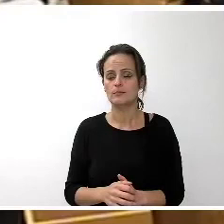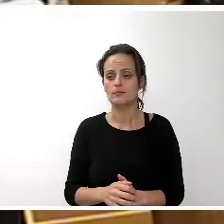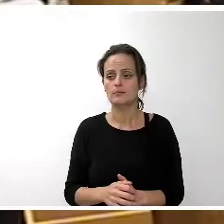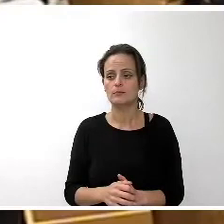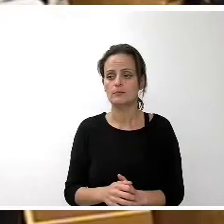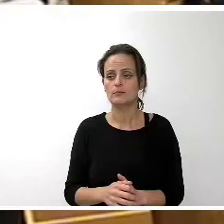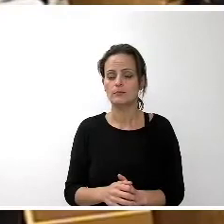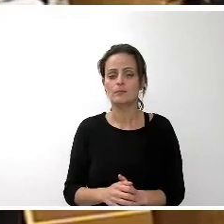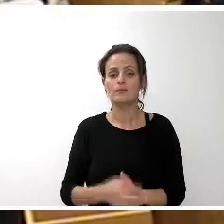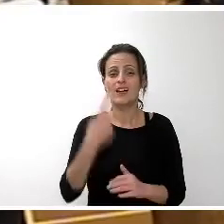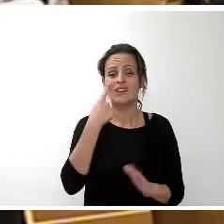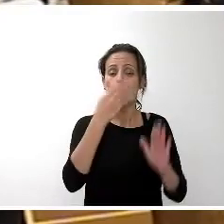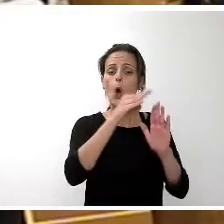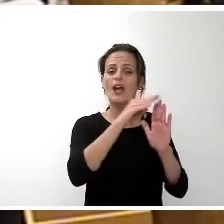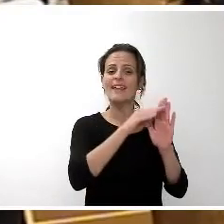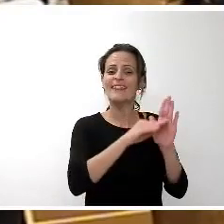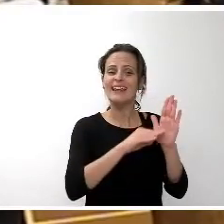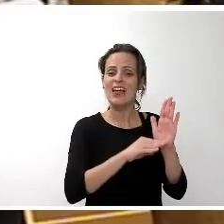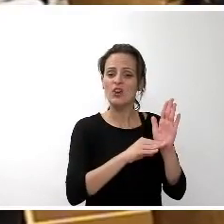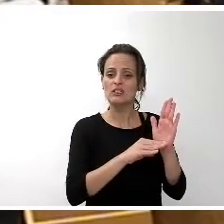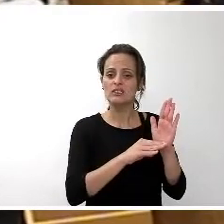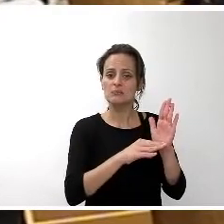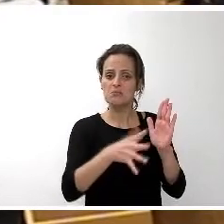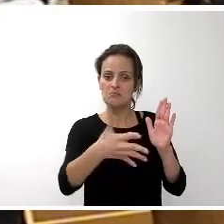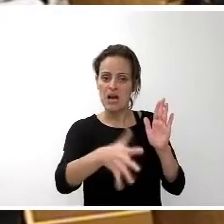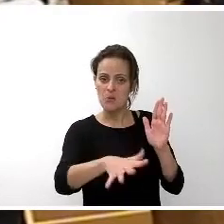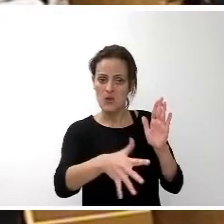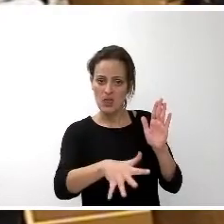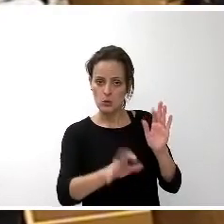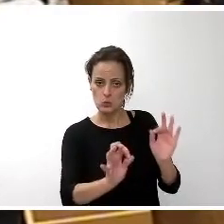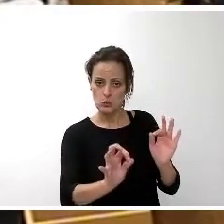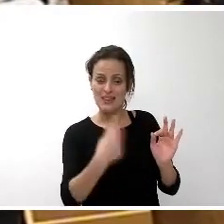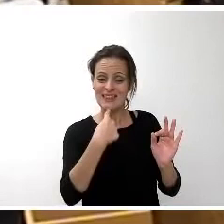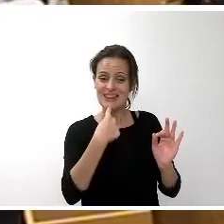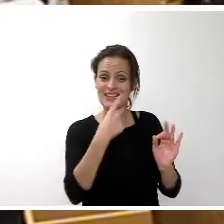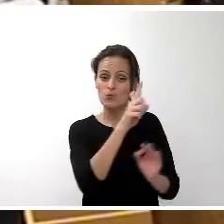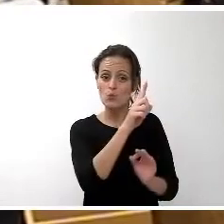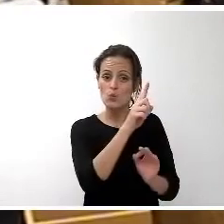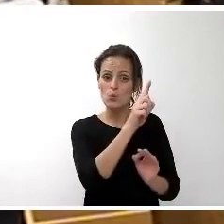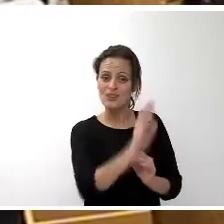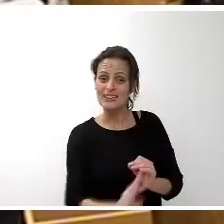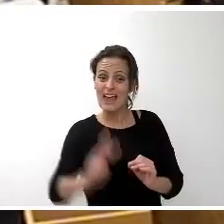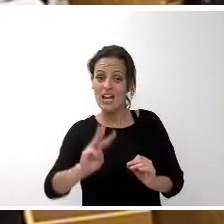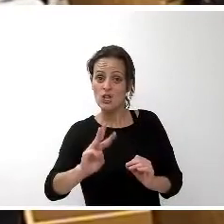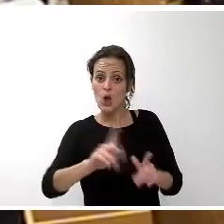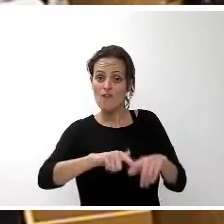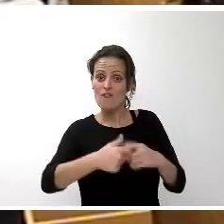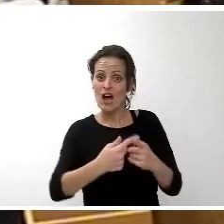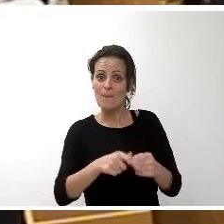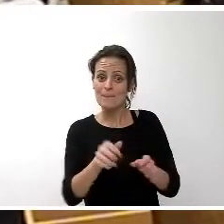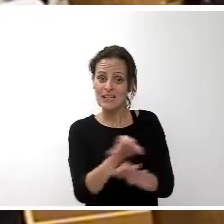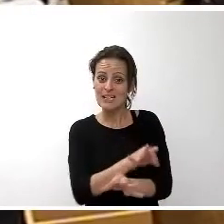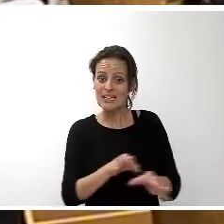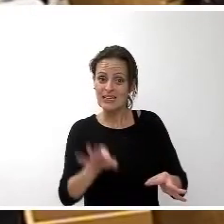los indicadores más moderados los más moderados siguen señalando que hay un tercio de las familias del arquipiélago canario que se encuentran se